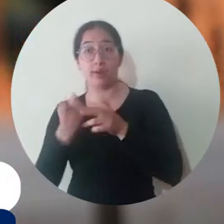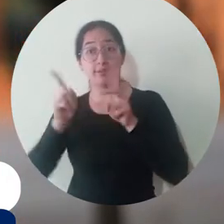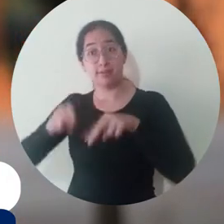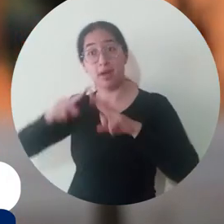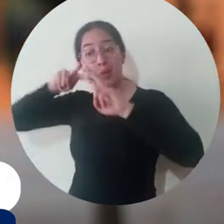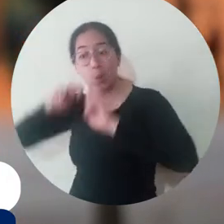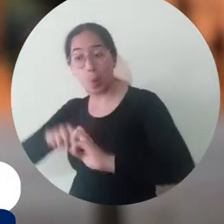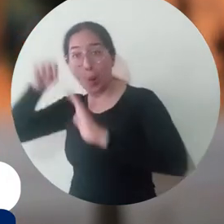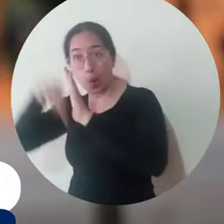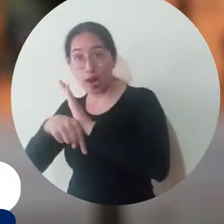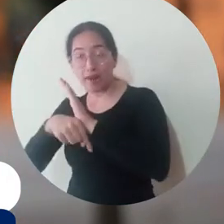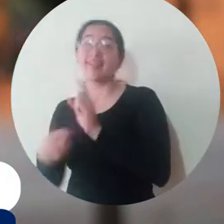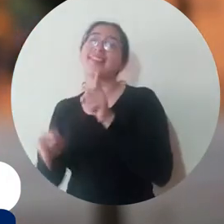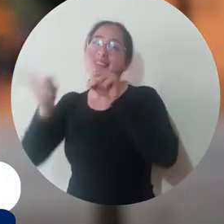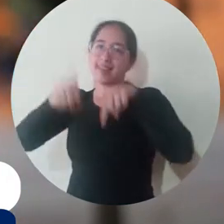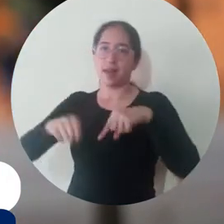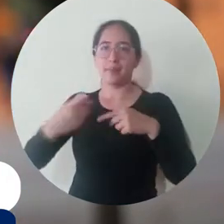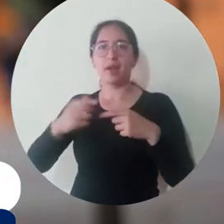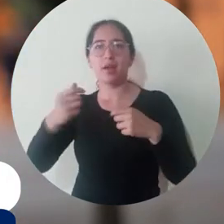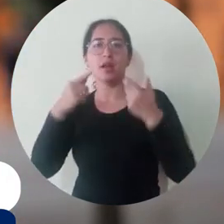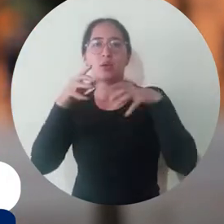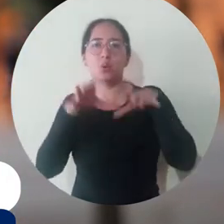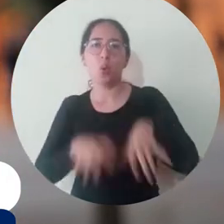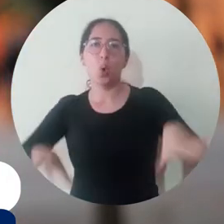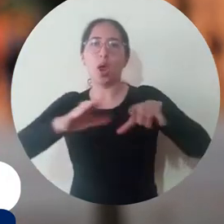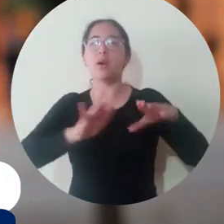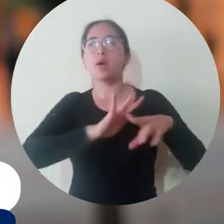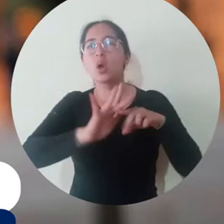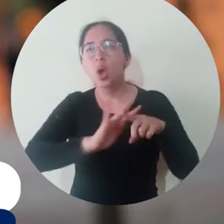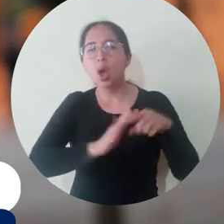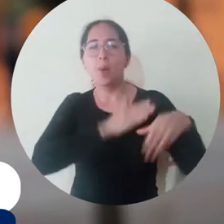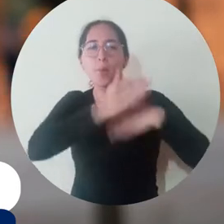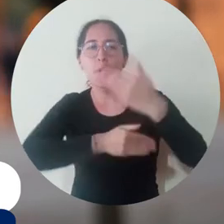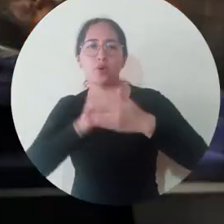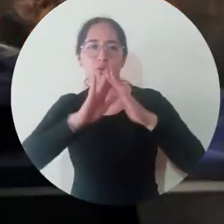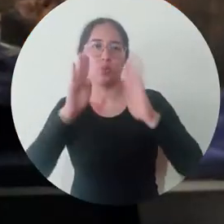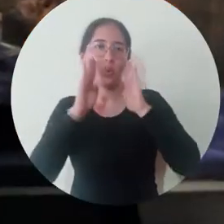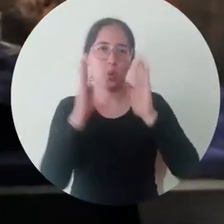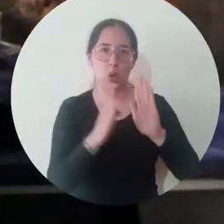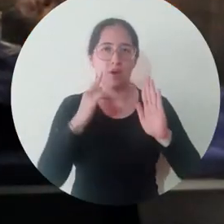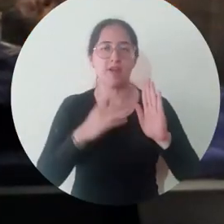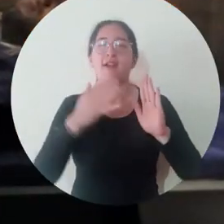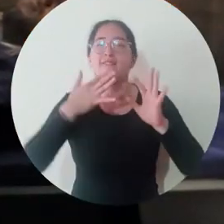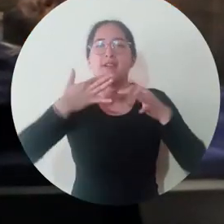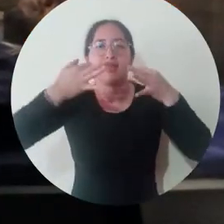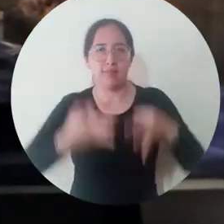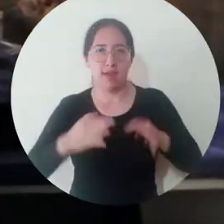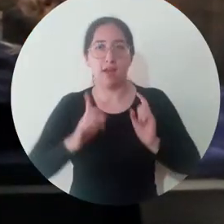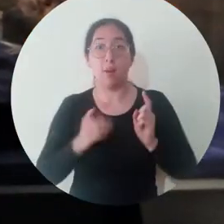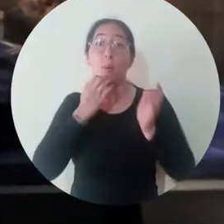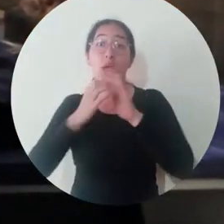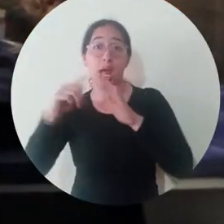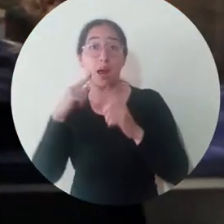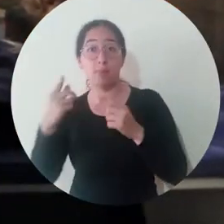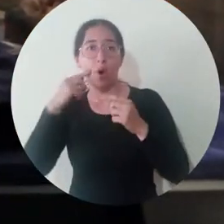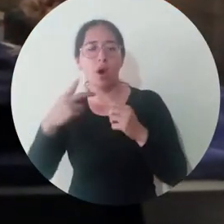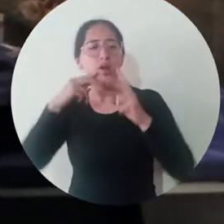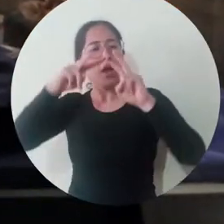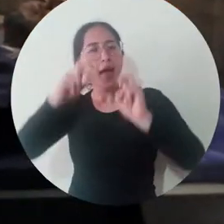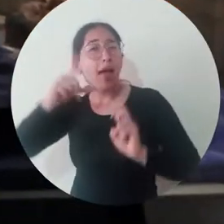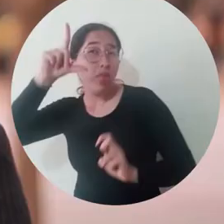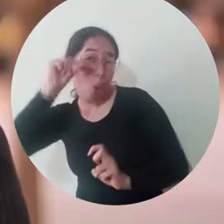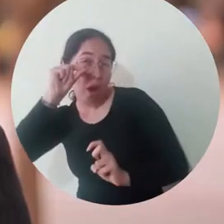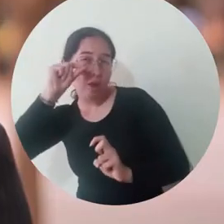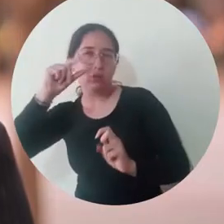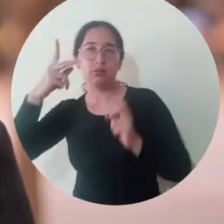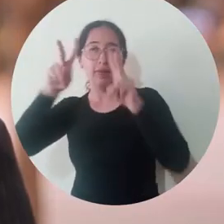utilizados tanto para la investigación como para la actividad clínica. Tendríamos posibilidad también de hacer estudios